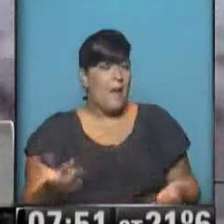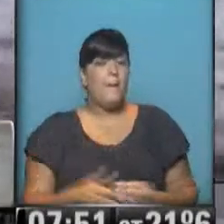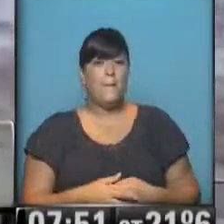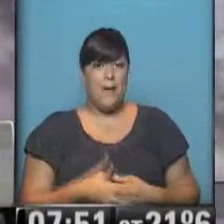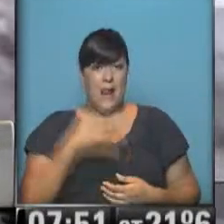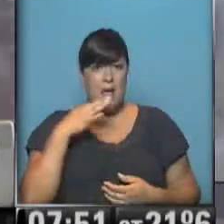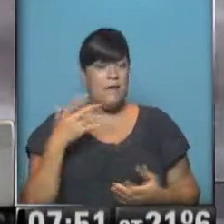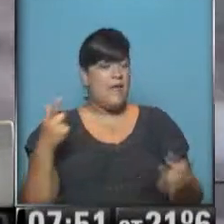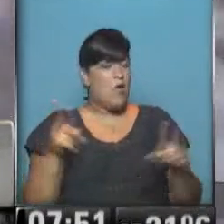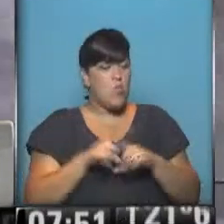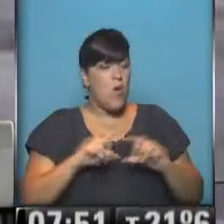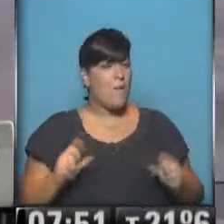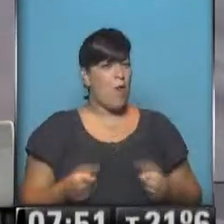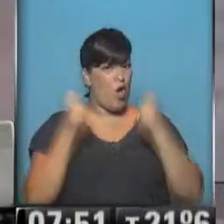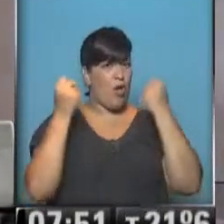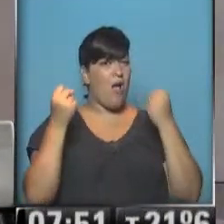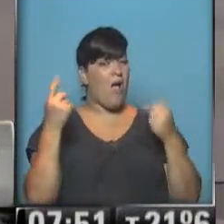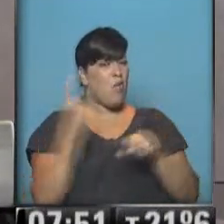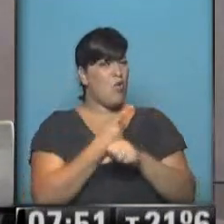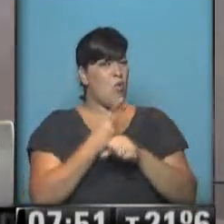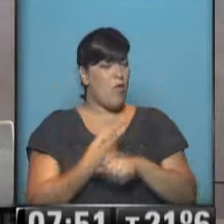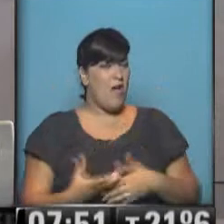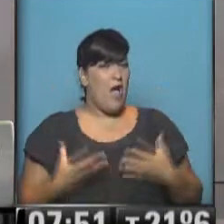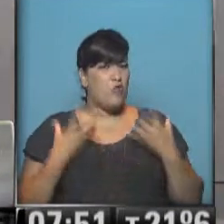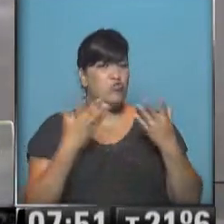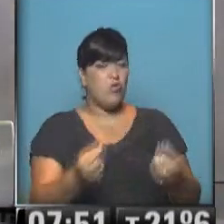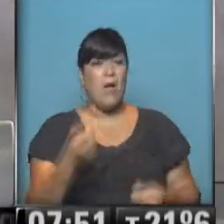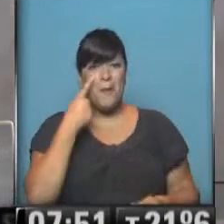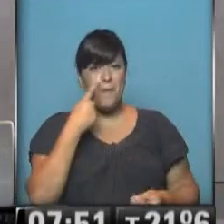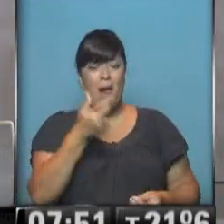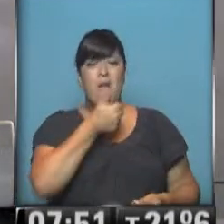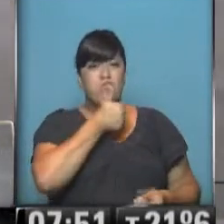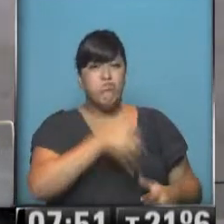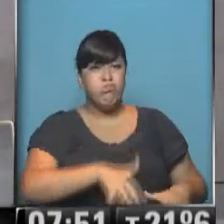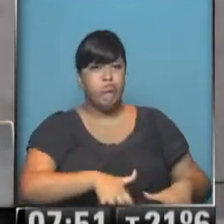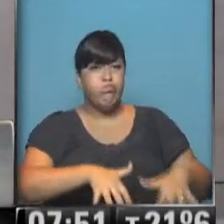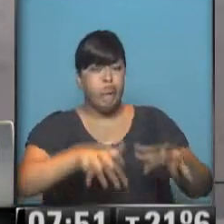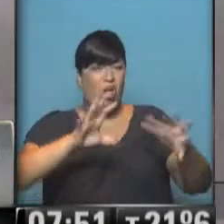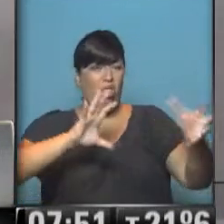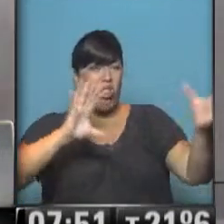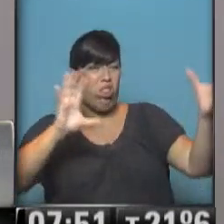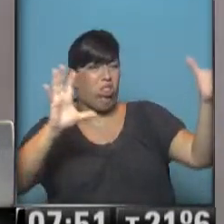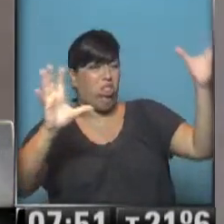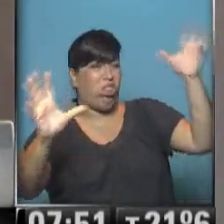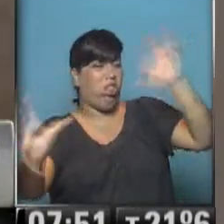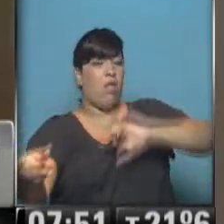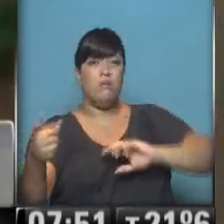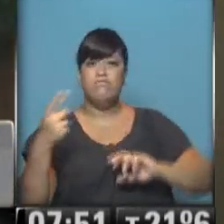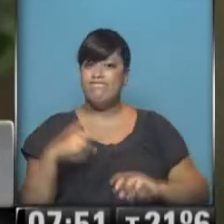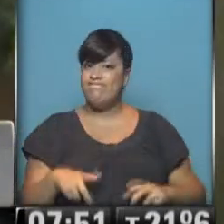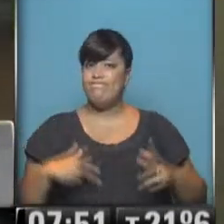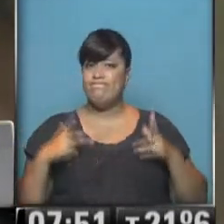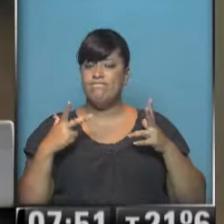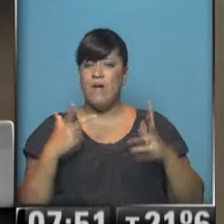mí fue una impotencia ver a la mañana cómo venía el río y ver cómo crecía y rompía todo. Y le digo que no,